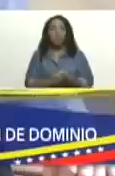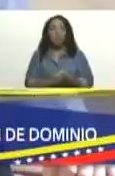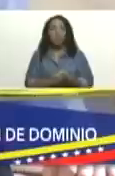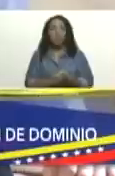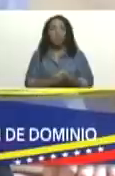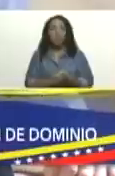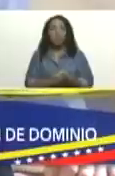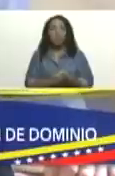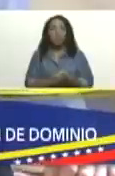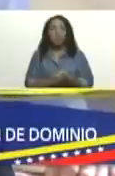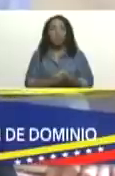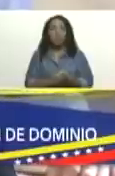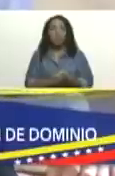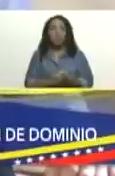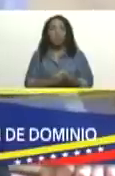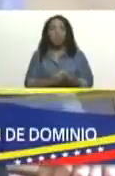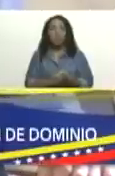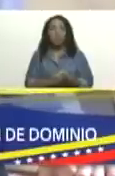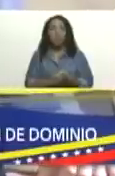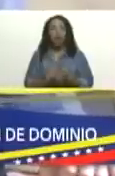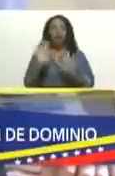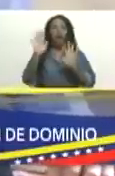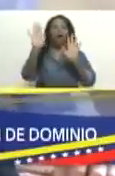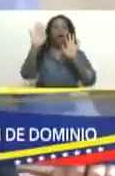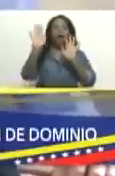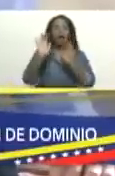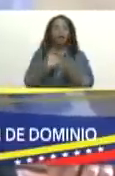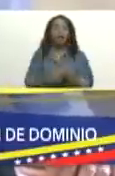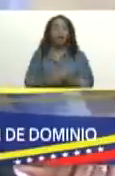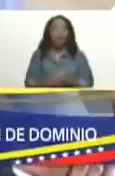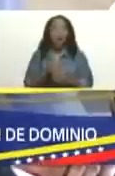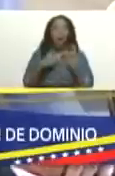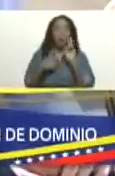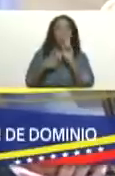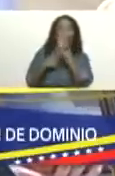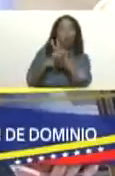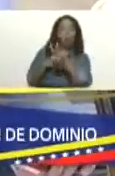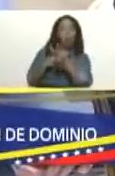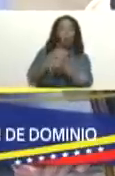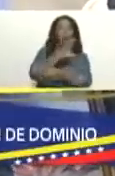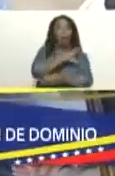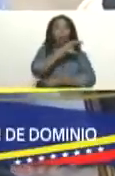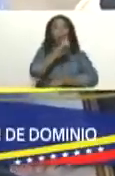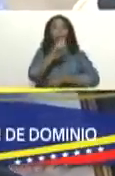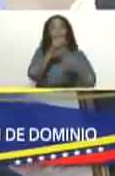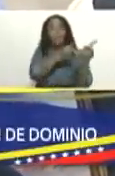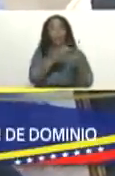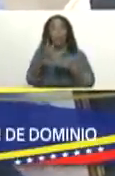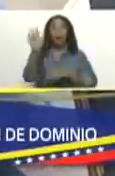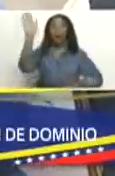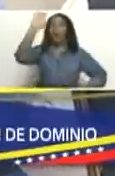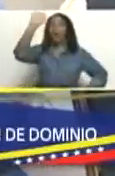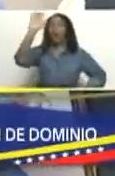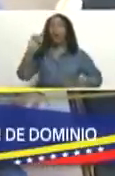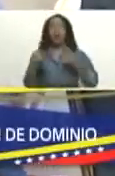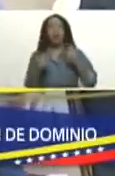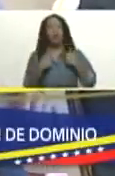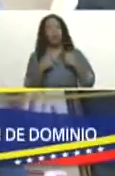¿Qué iba a pasar la mascarilla? Ah, pues yo veo que el director del programa me está saludando así yo.